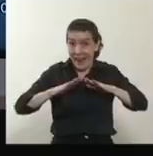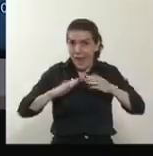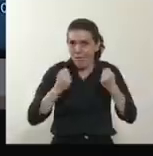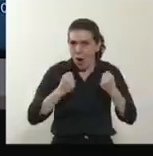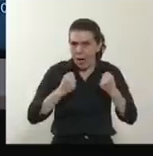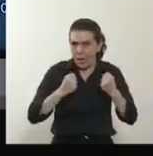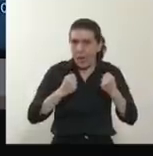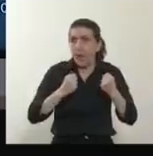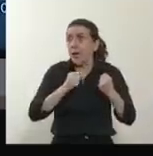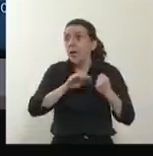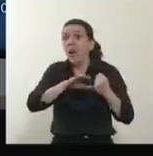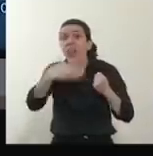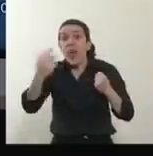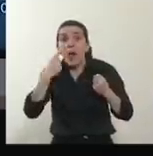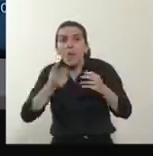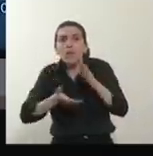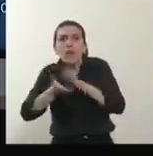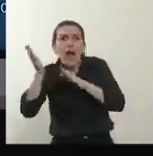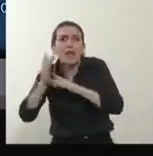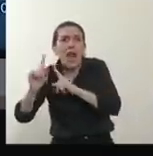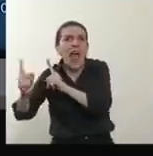pasó cuando se liberó.